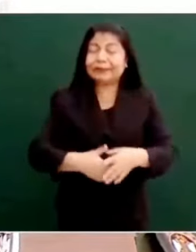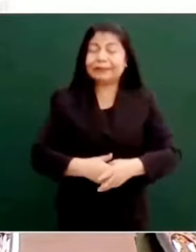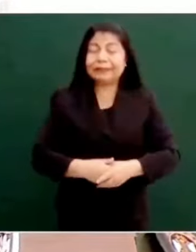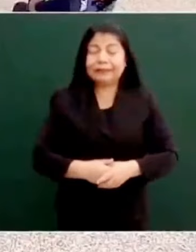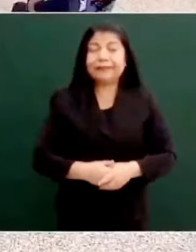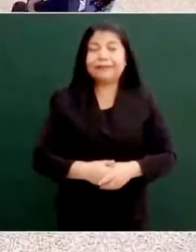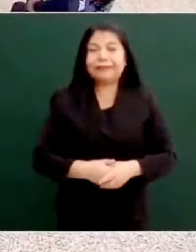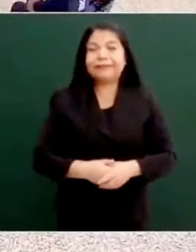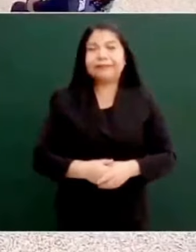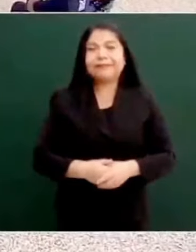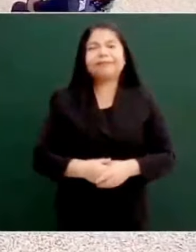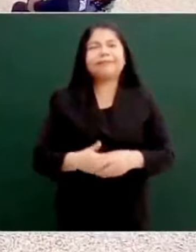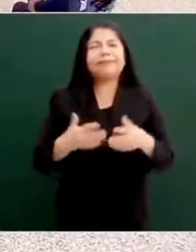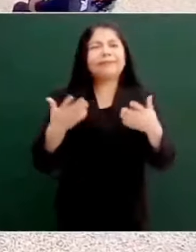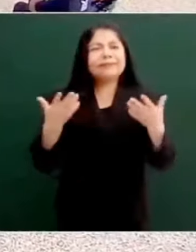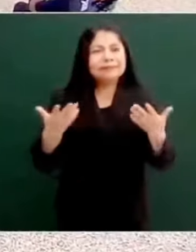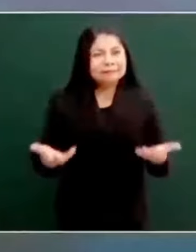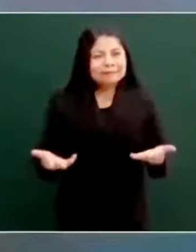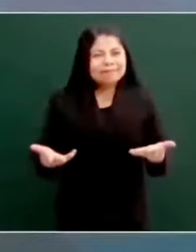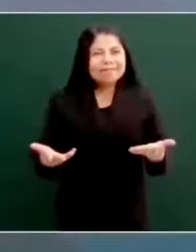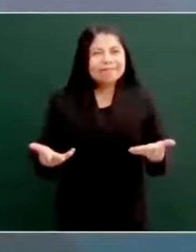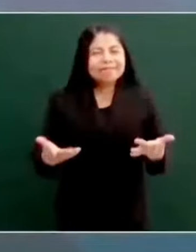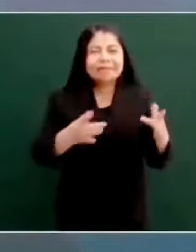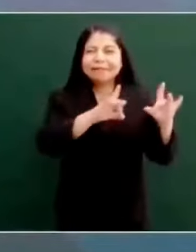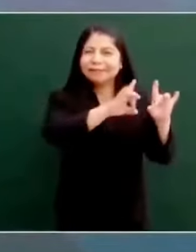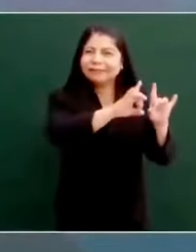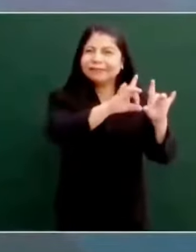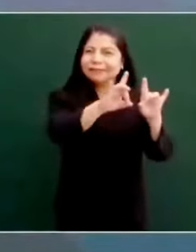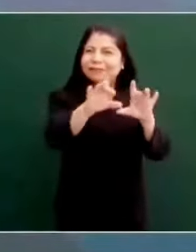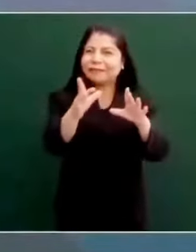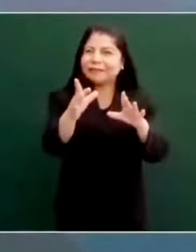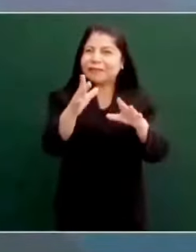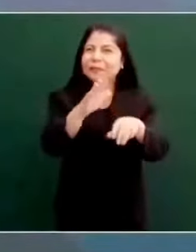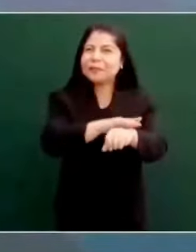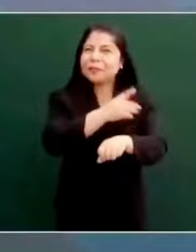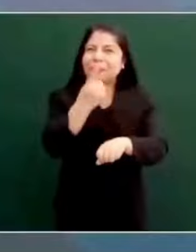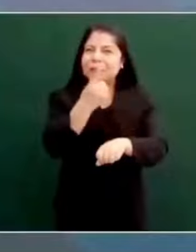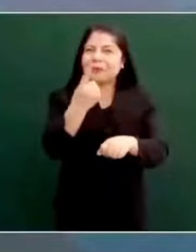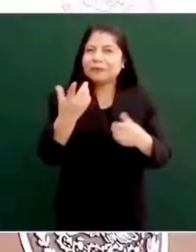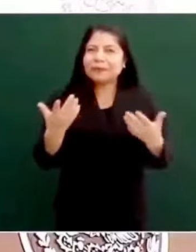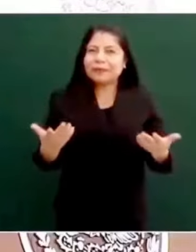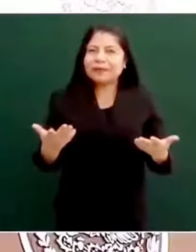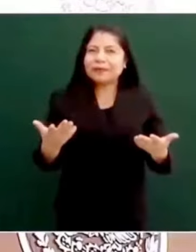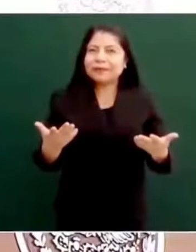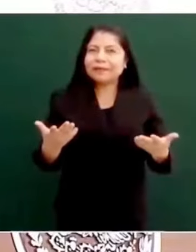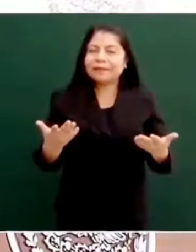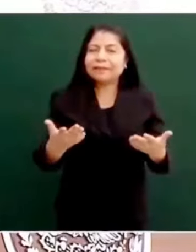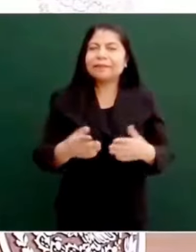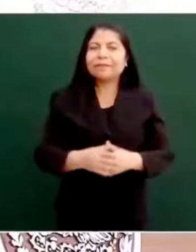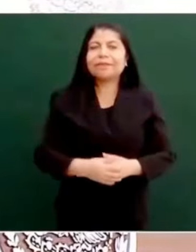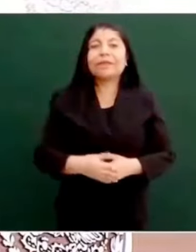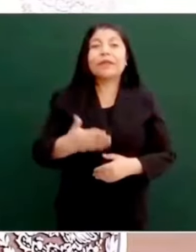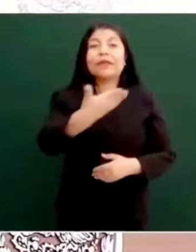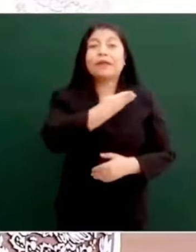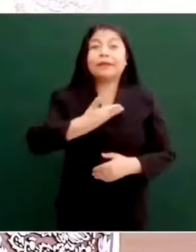bueno, porque llega la nueva presidenta y dice,